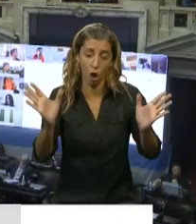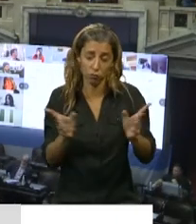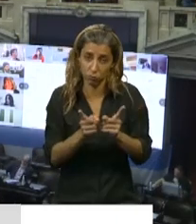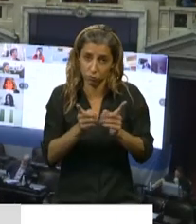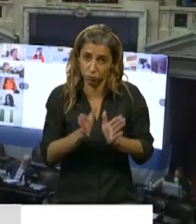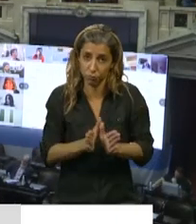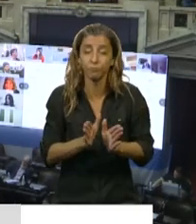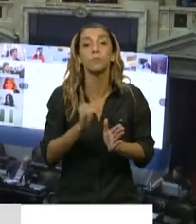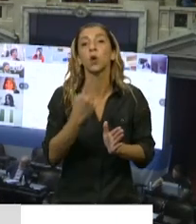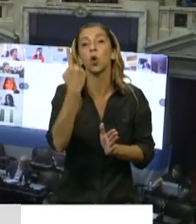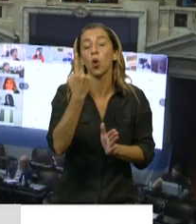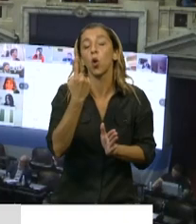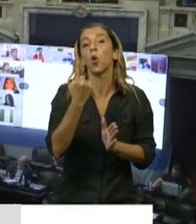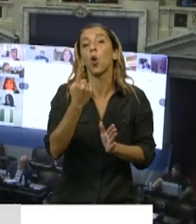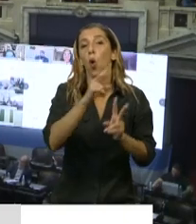tiene que ver con